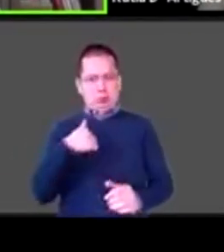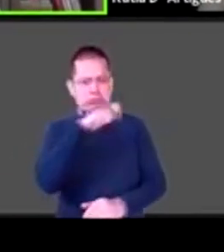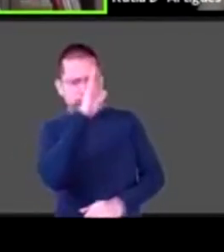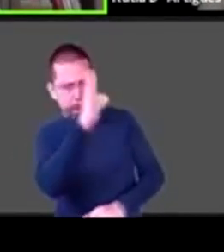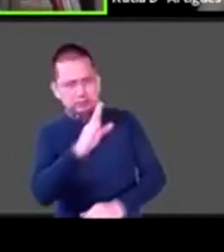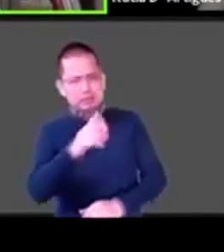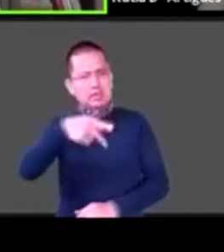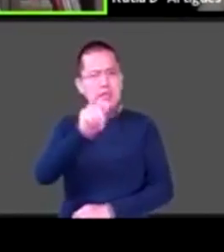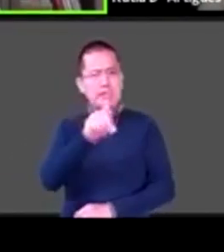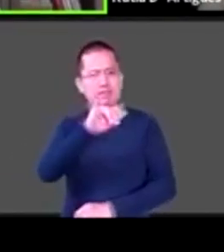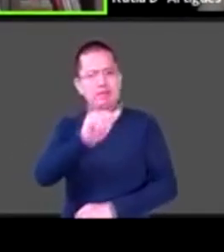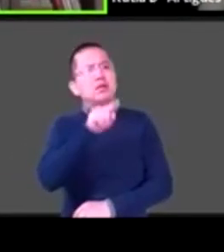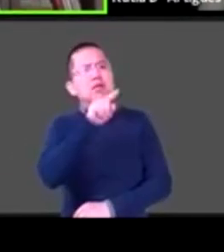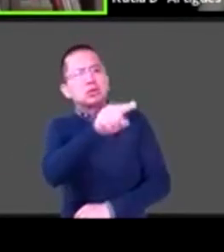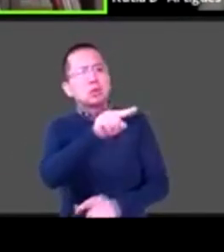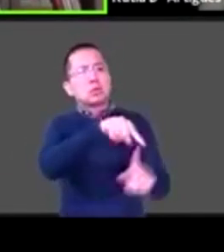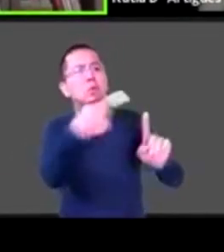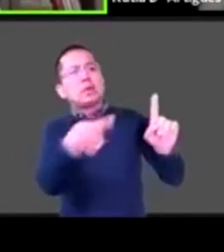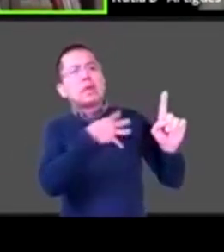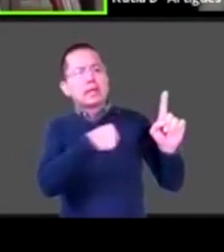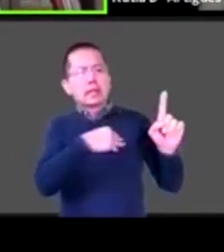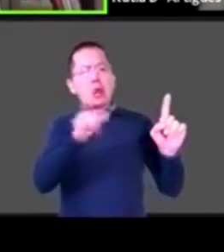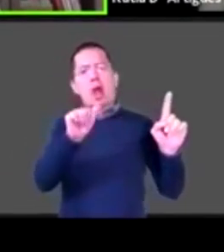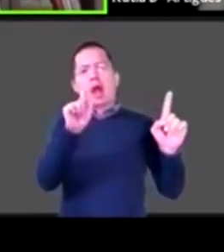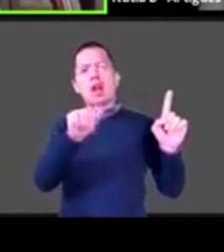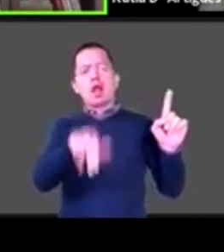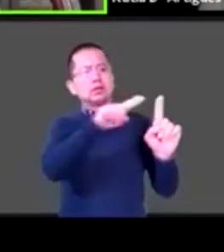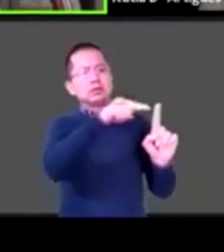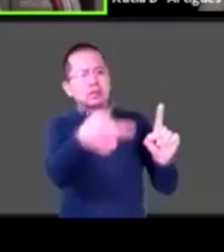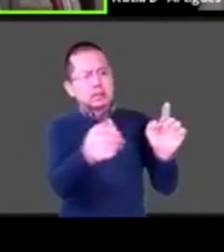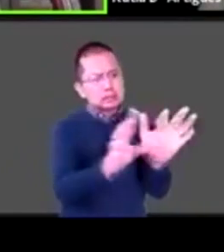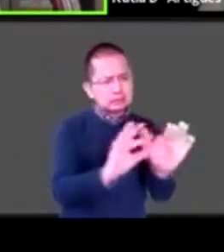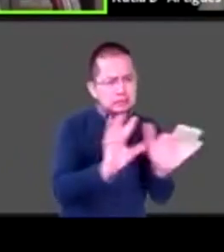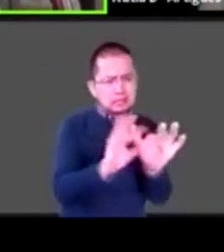desespere, que entienda de una manera muy sencilla qué está pasando a alrededor?